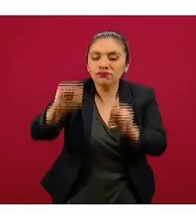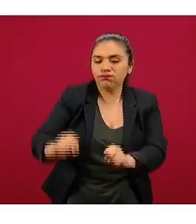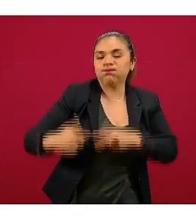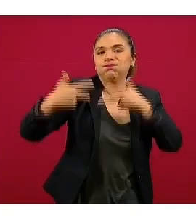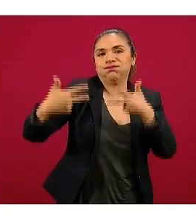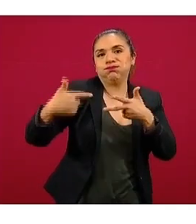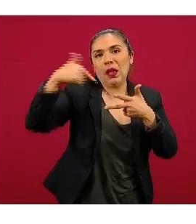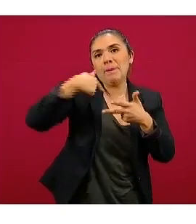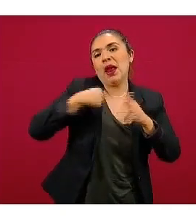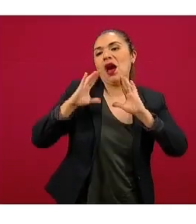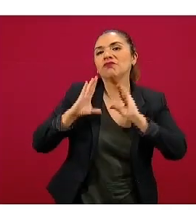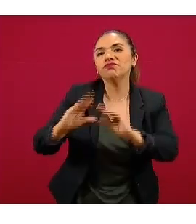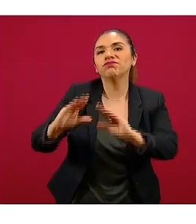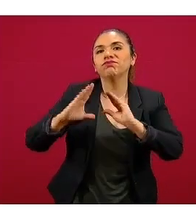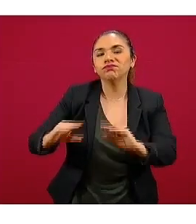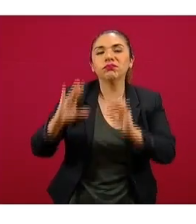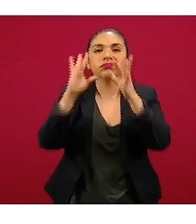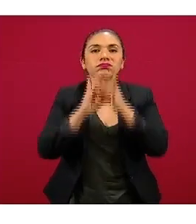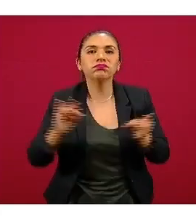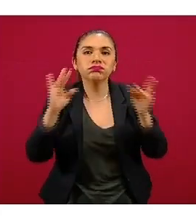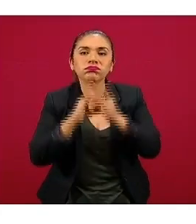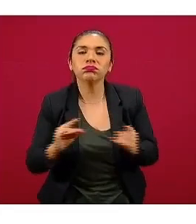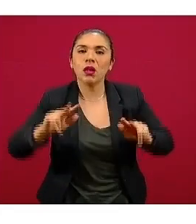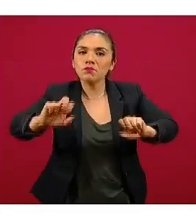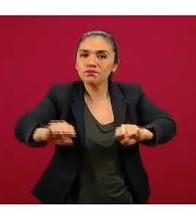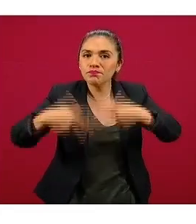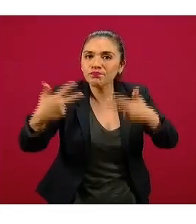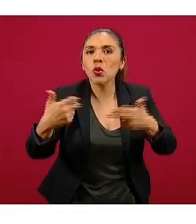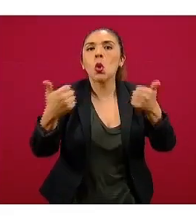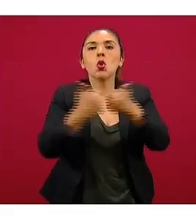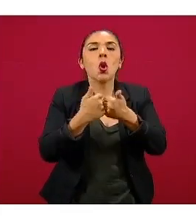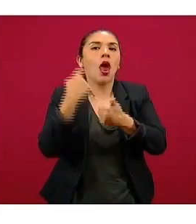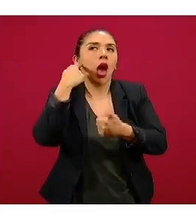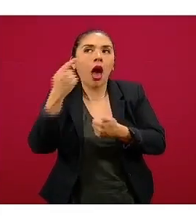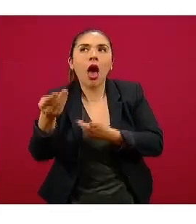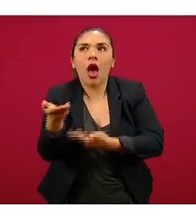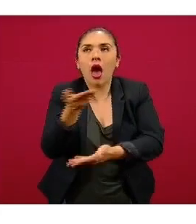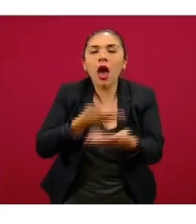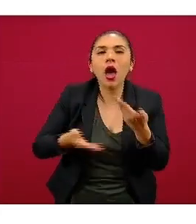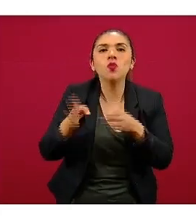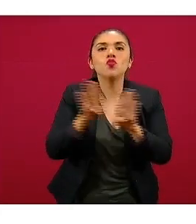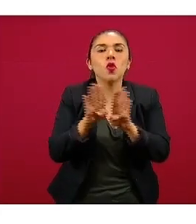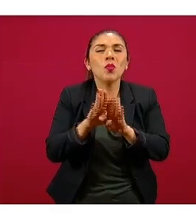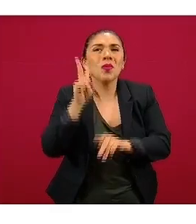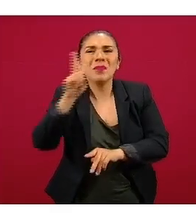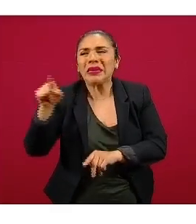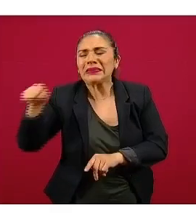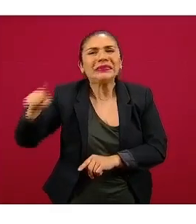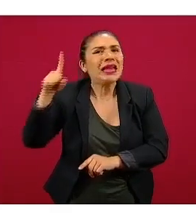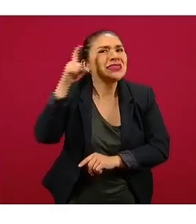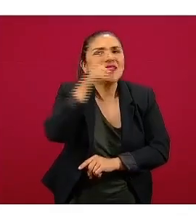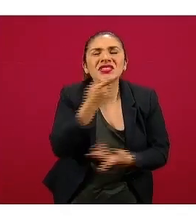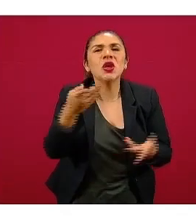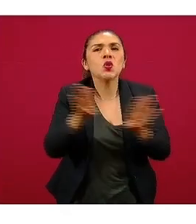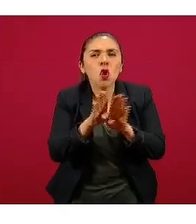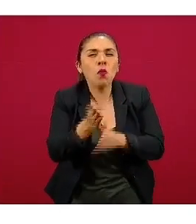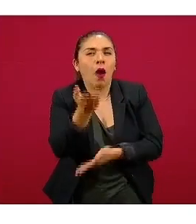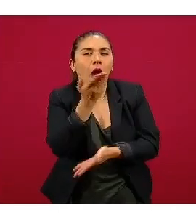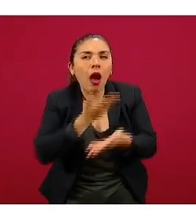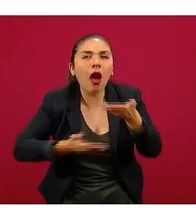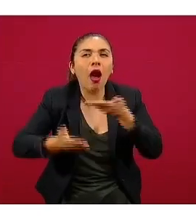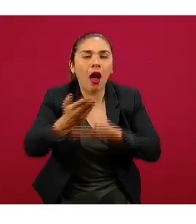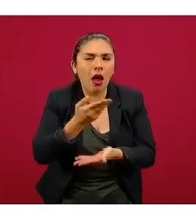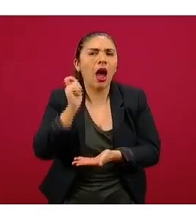abierta. Por eso las ventajas son sesiones en vivo, con micrófonos abiertos, pueden manejar casos complejos. El acceso, lógicamente,